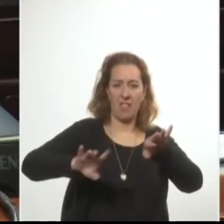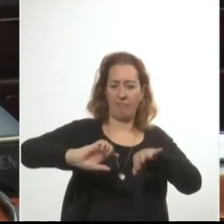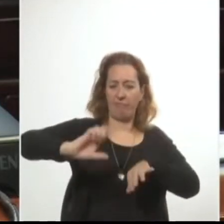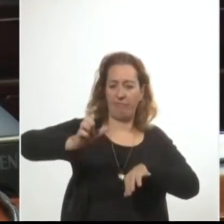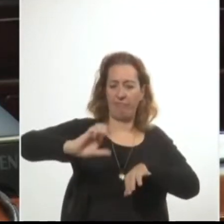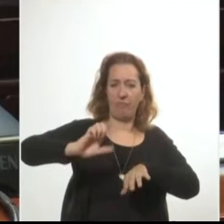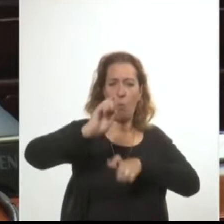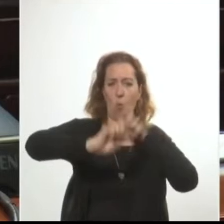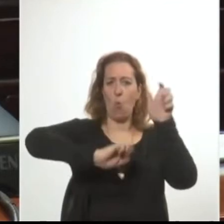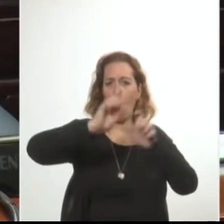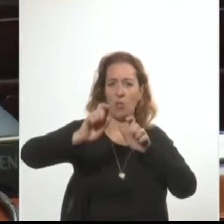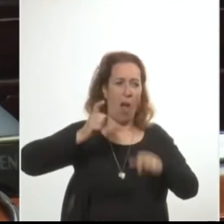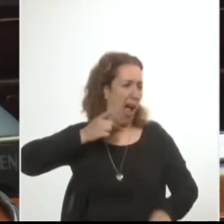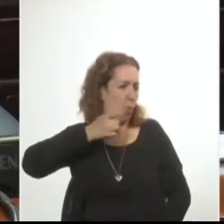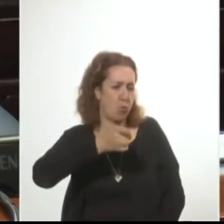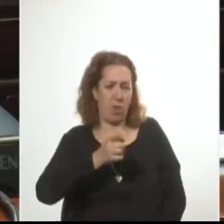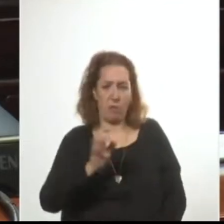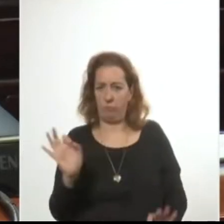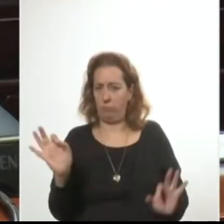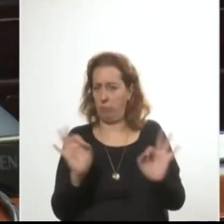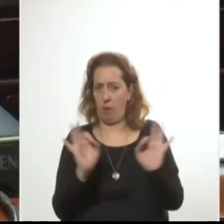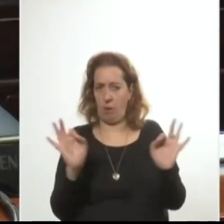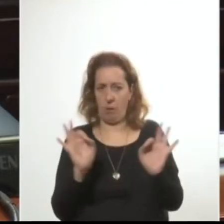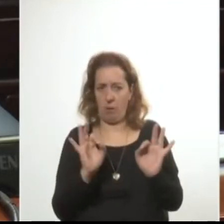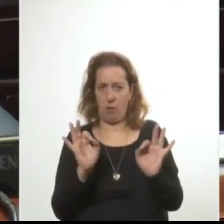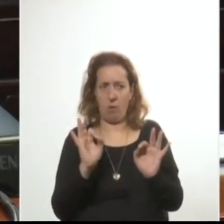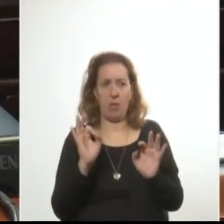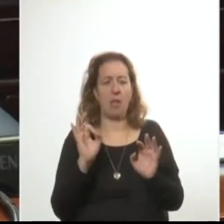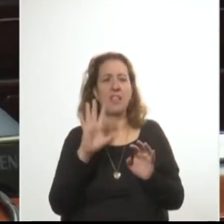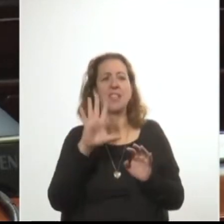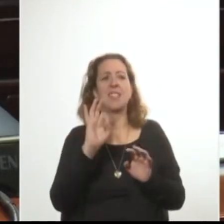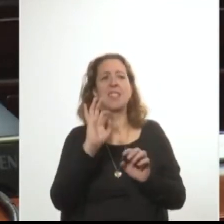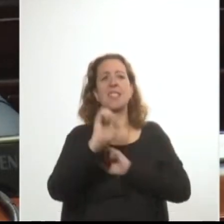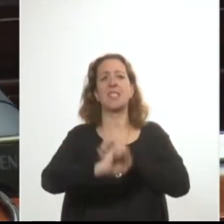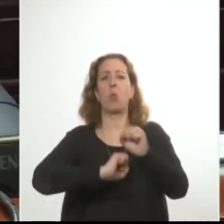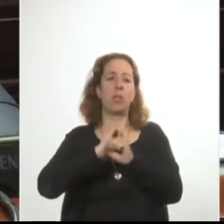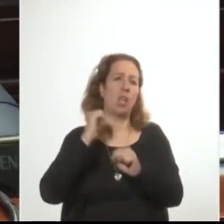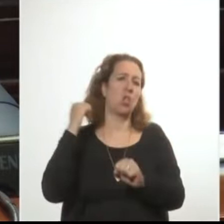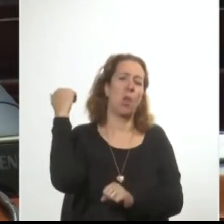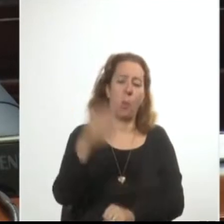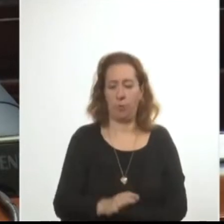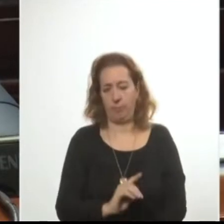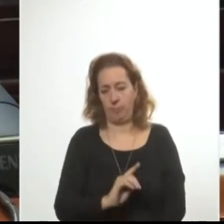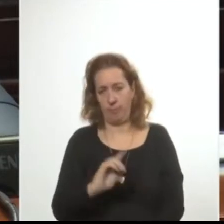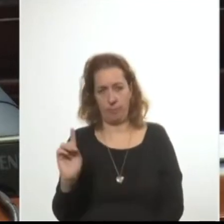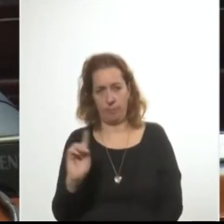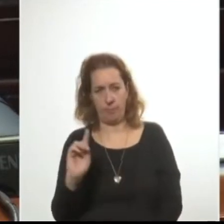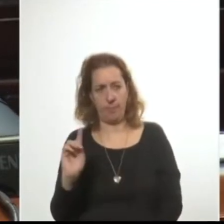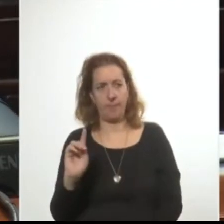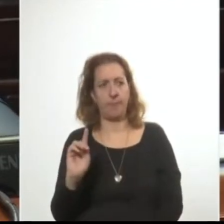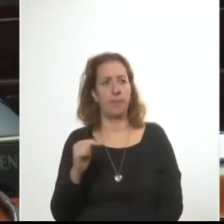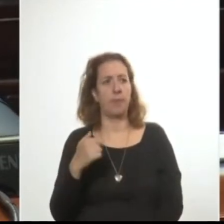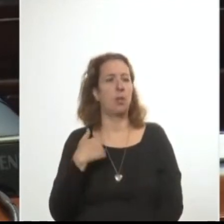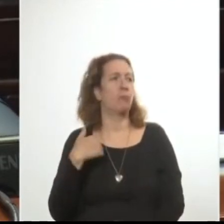no buscan acusar a nadie medio siglo después de producidos los acontecimientos, no buscan